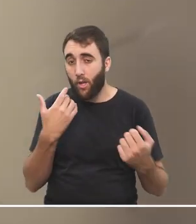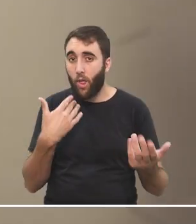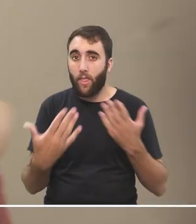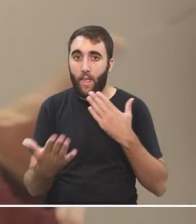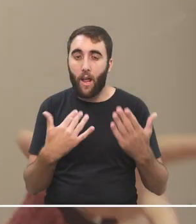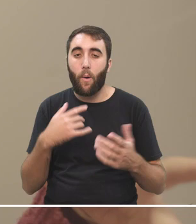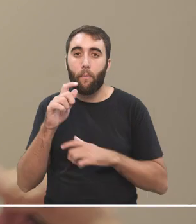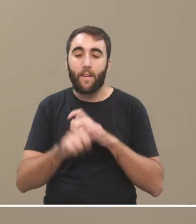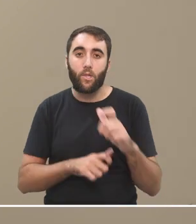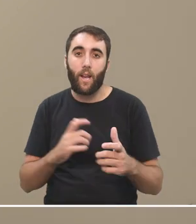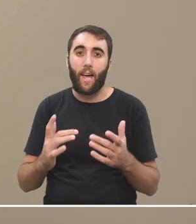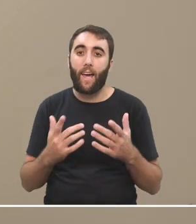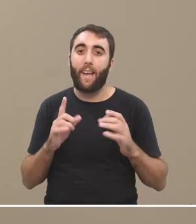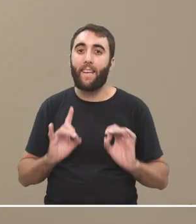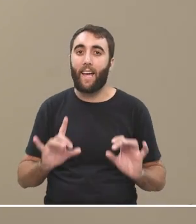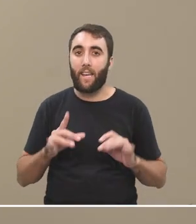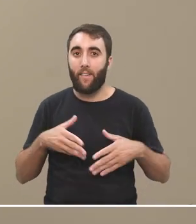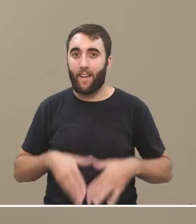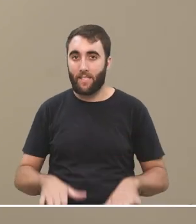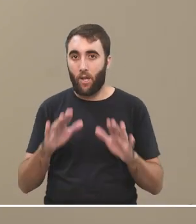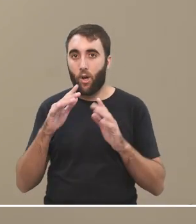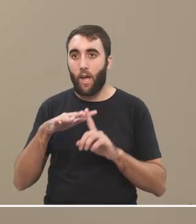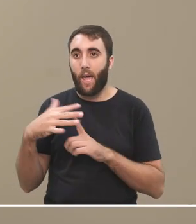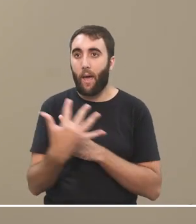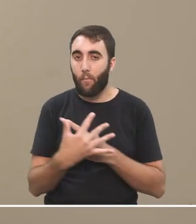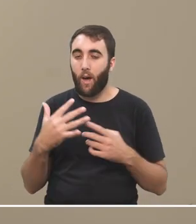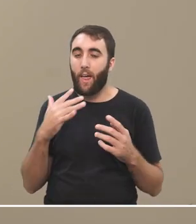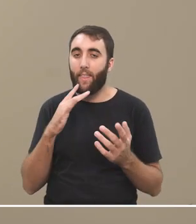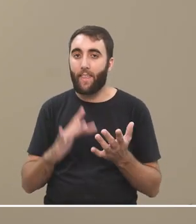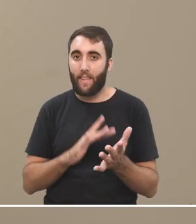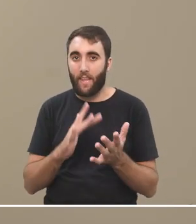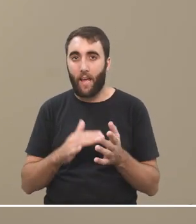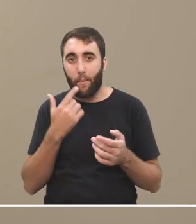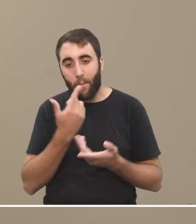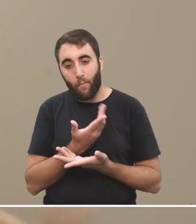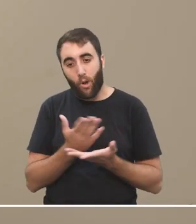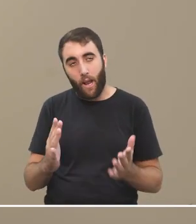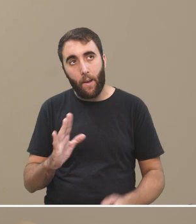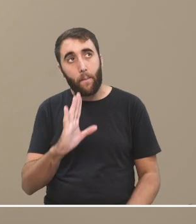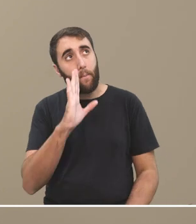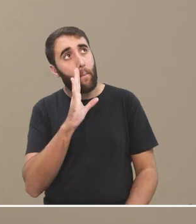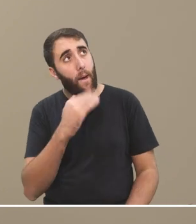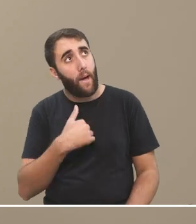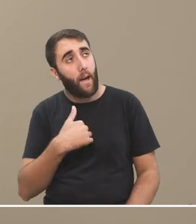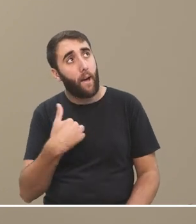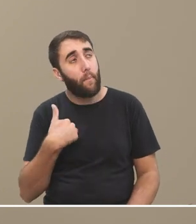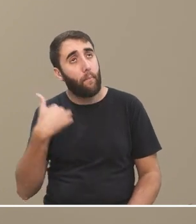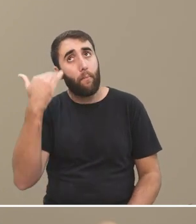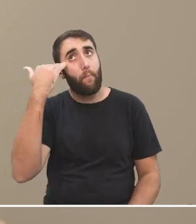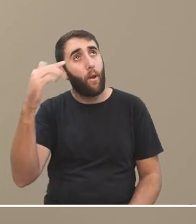generaciones nativas, digitales, tratar de mostrarles esto, o sea, mamá, la profesora, papá,